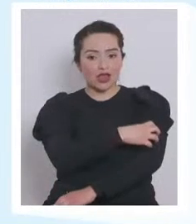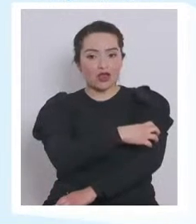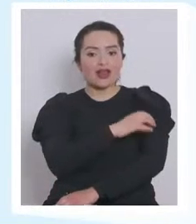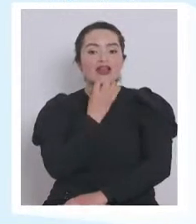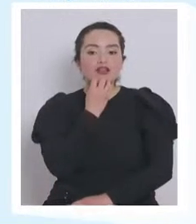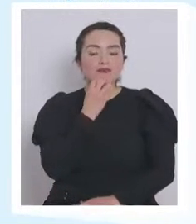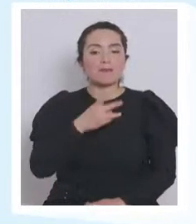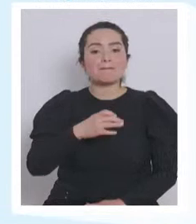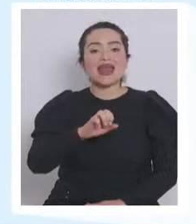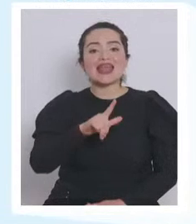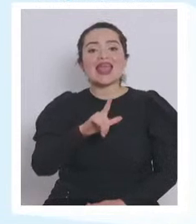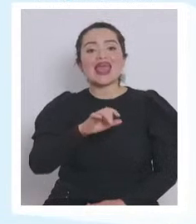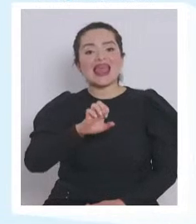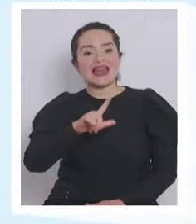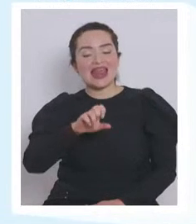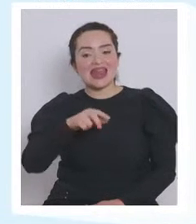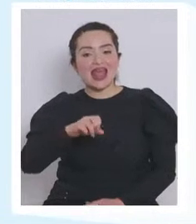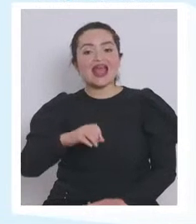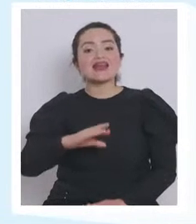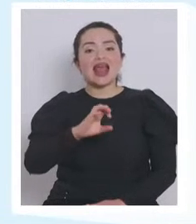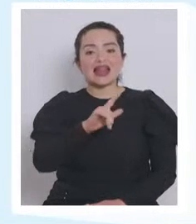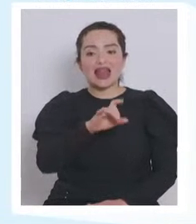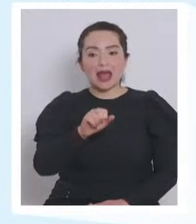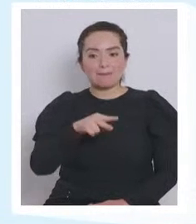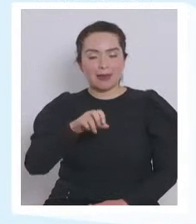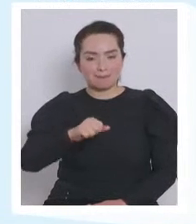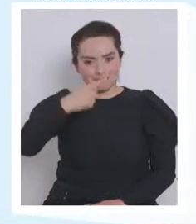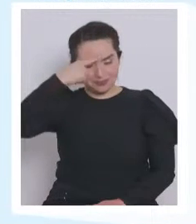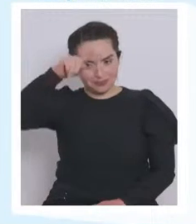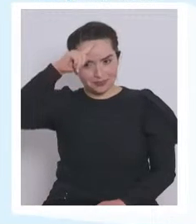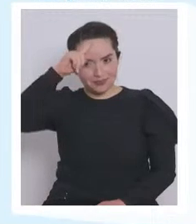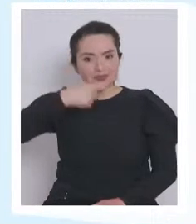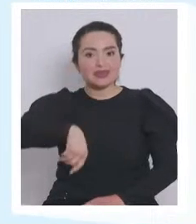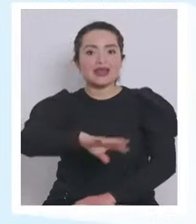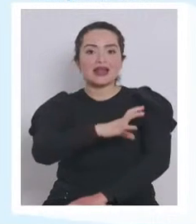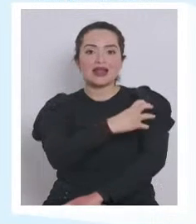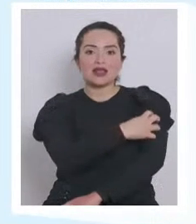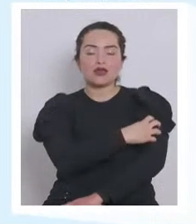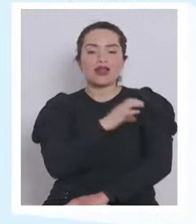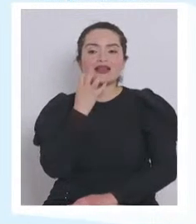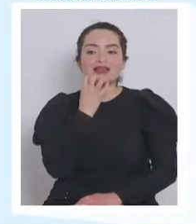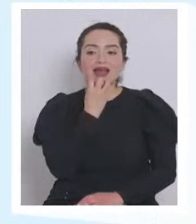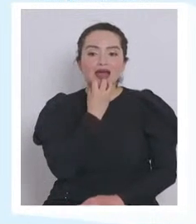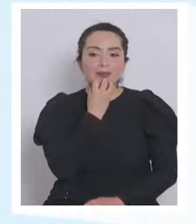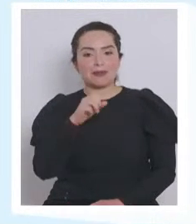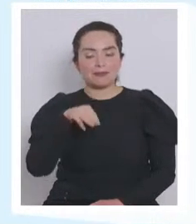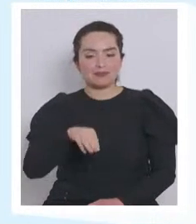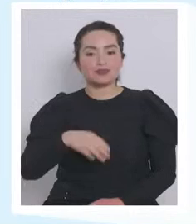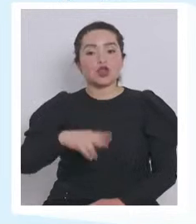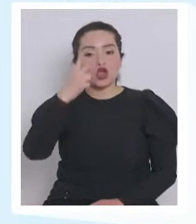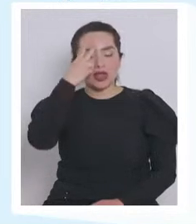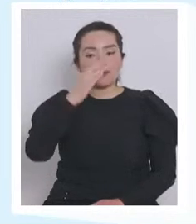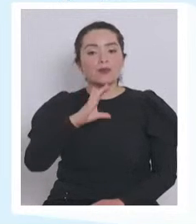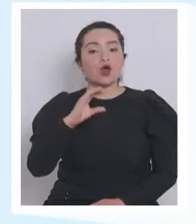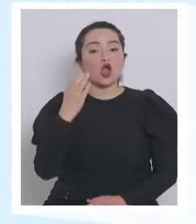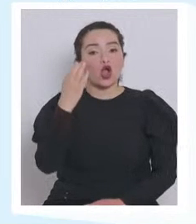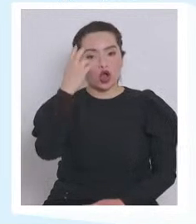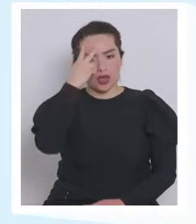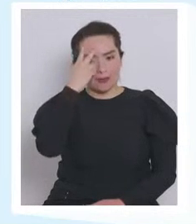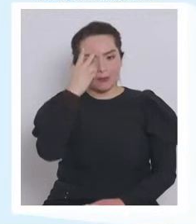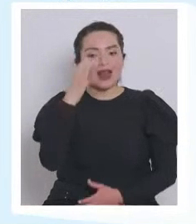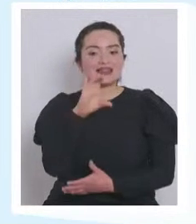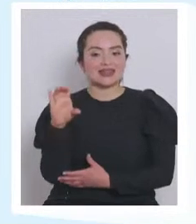y Calama. En la región de Atacama, Alto del Carmen. En la región de La Serena,